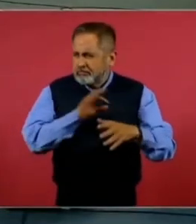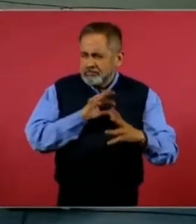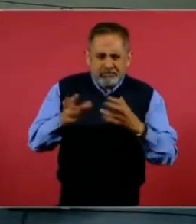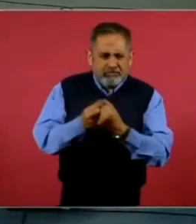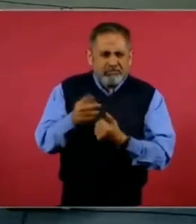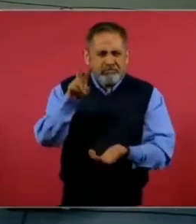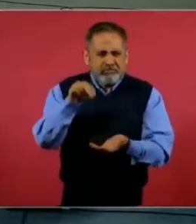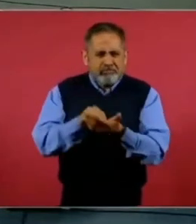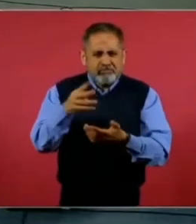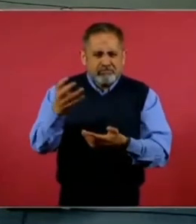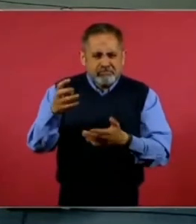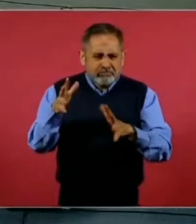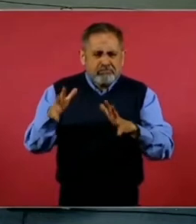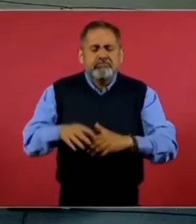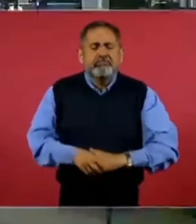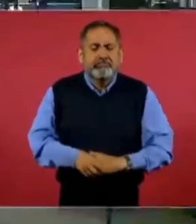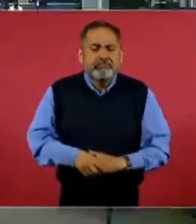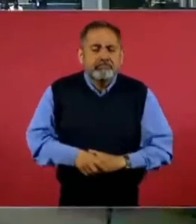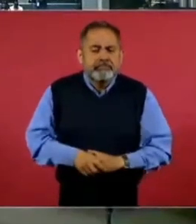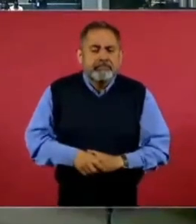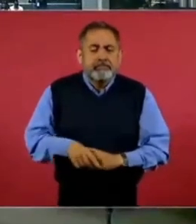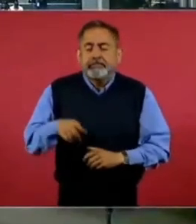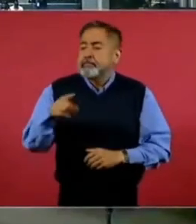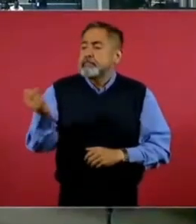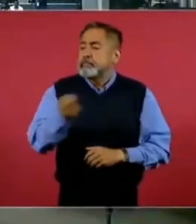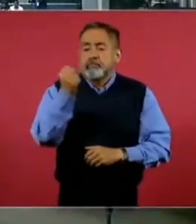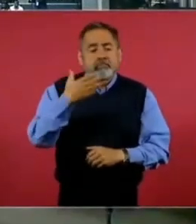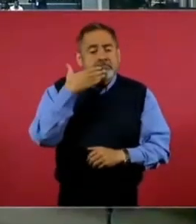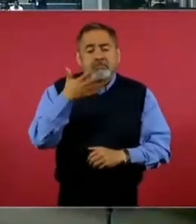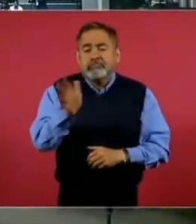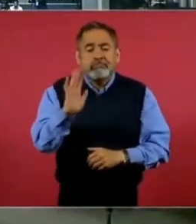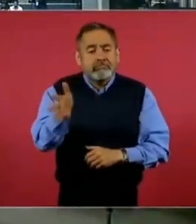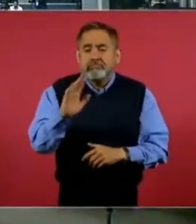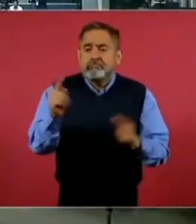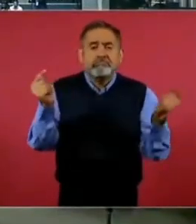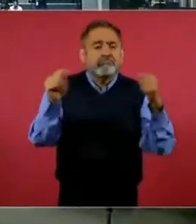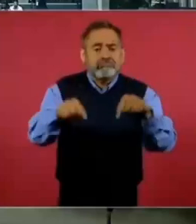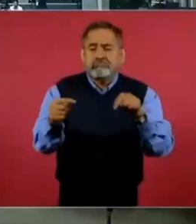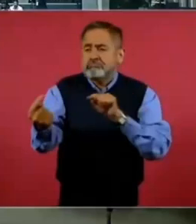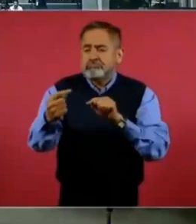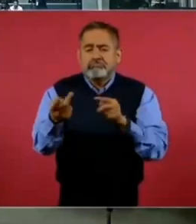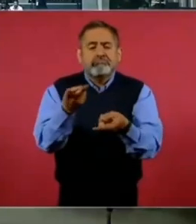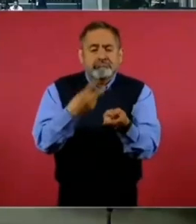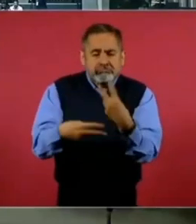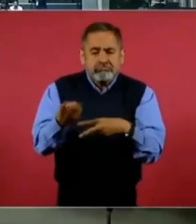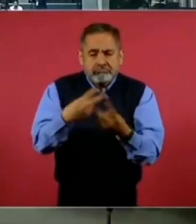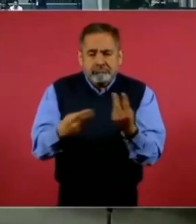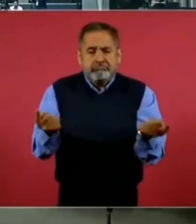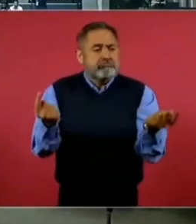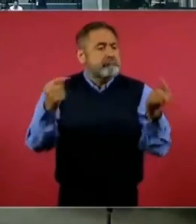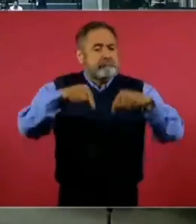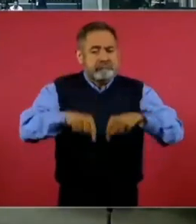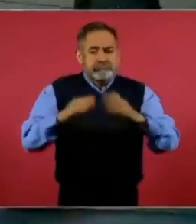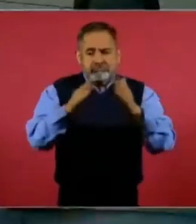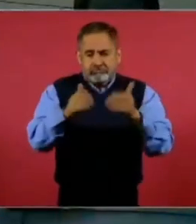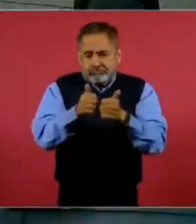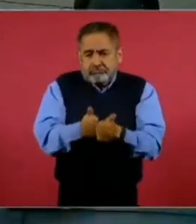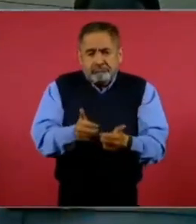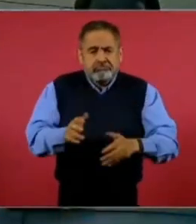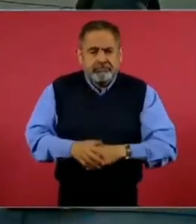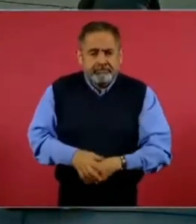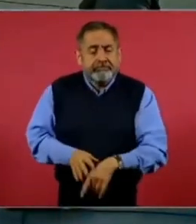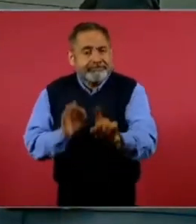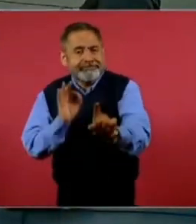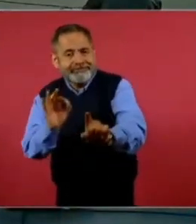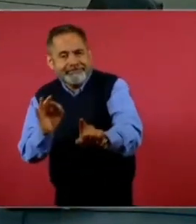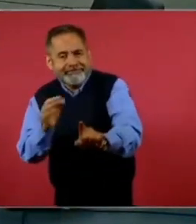mil cuatrocientos. Sí. Y afortunadamente… Ya llegaron, ya retornaron. Ya regresaron. Justamente eso le iba a preguntar.